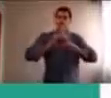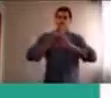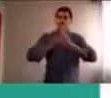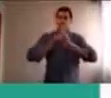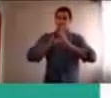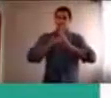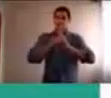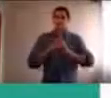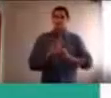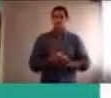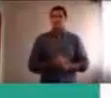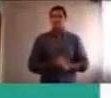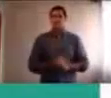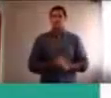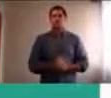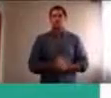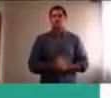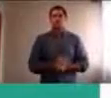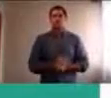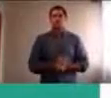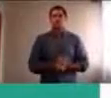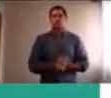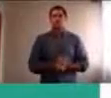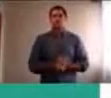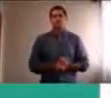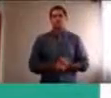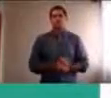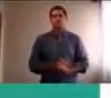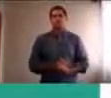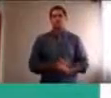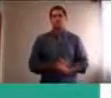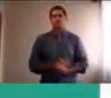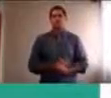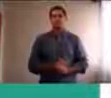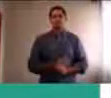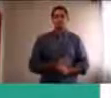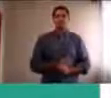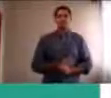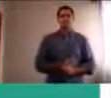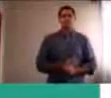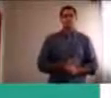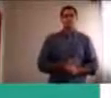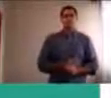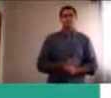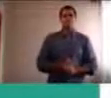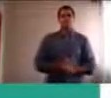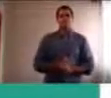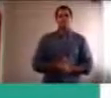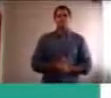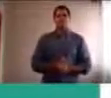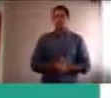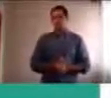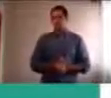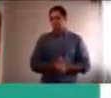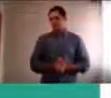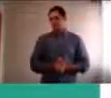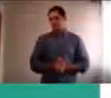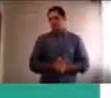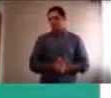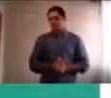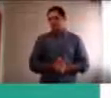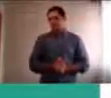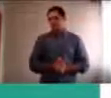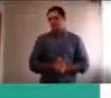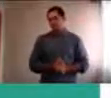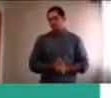son interesantes de esto, todo lo que tenga que ver, con el mindfulness, es material, muy valioso, hay un video, que circuló,